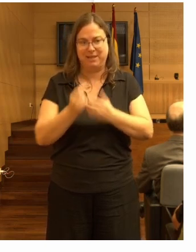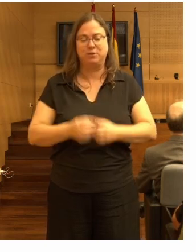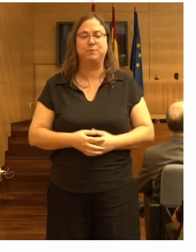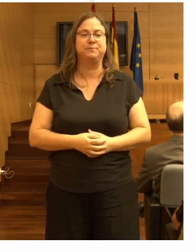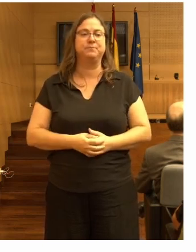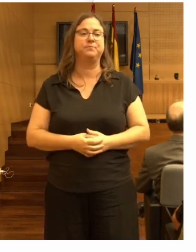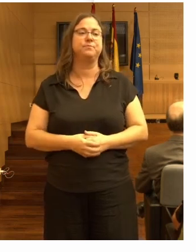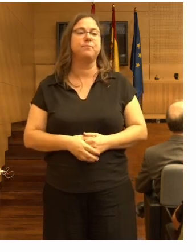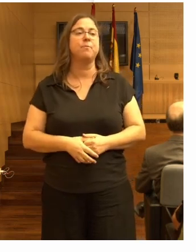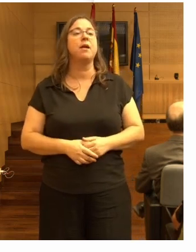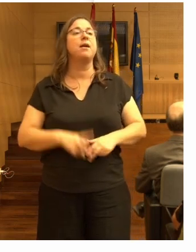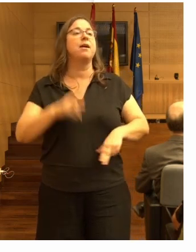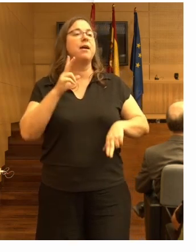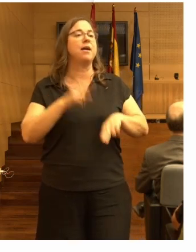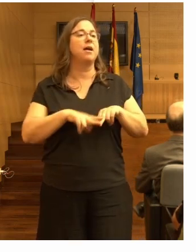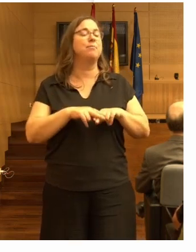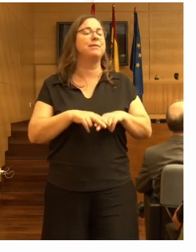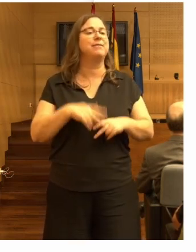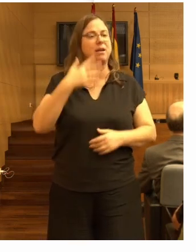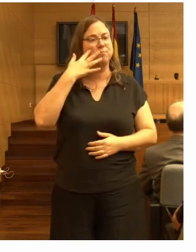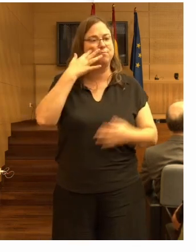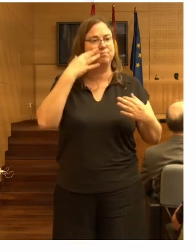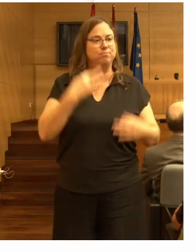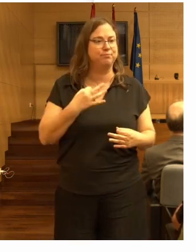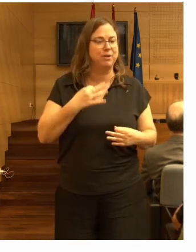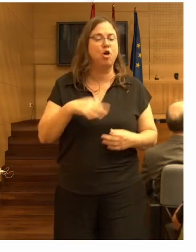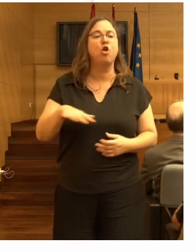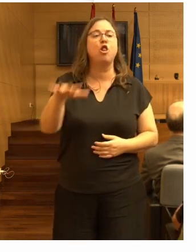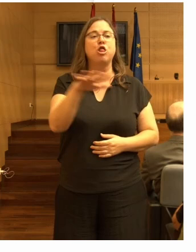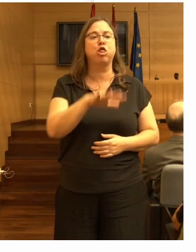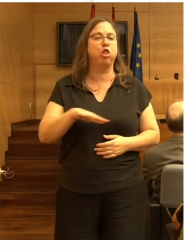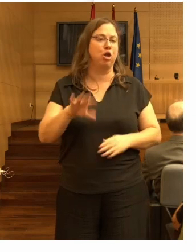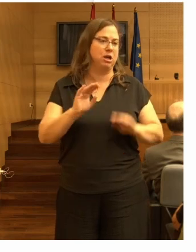para evitar esos factores de riesgo que puede haber en esas zonas.